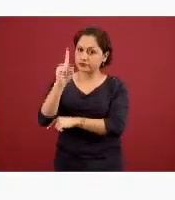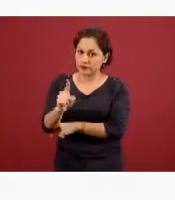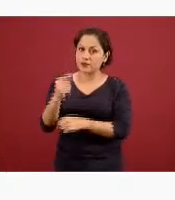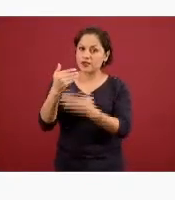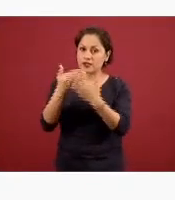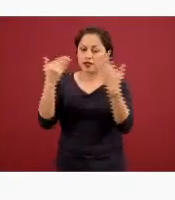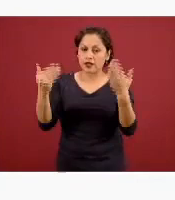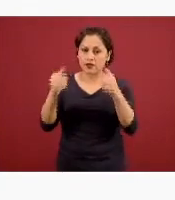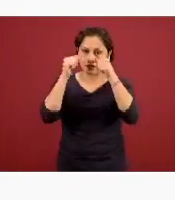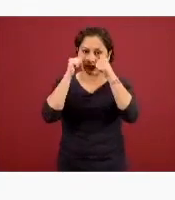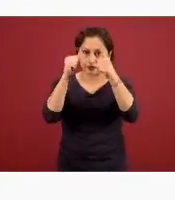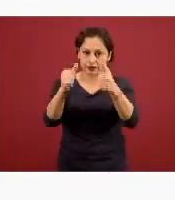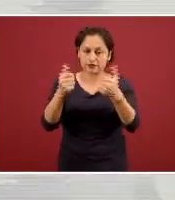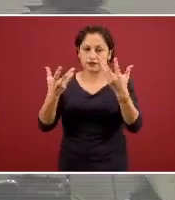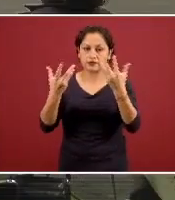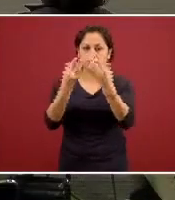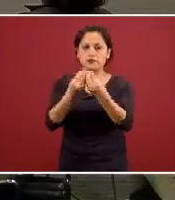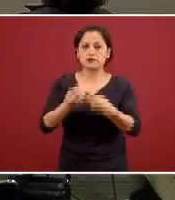respuesta. La que sigue por favor.